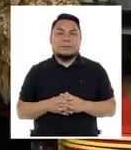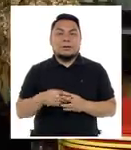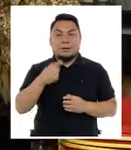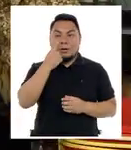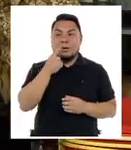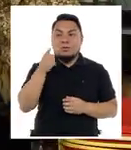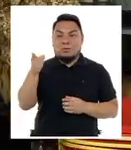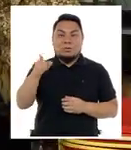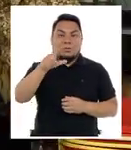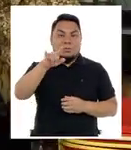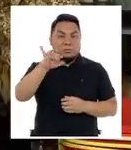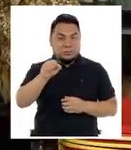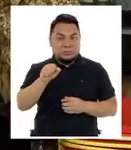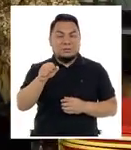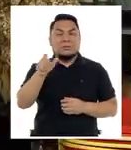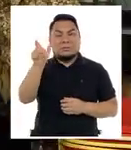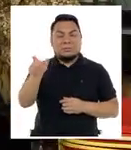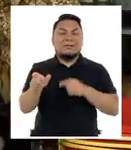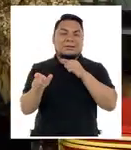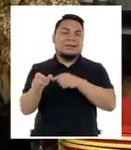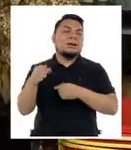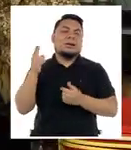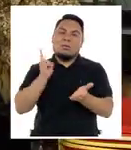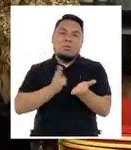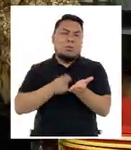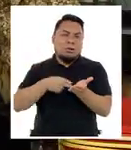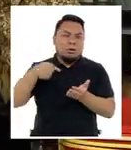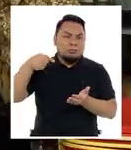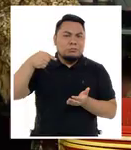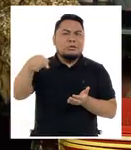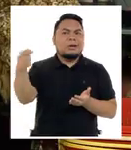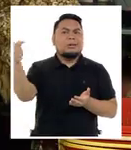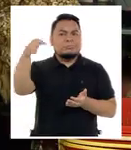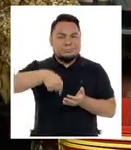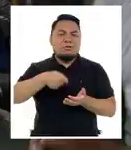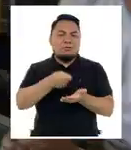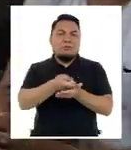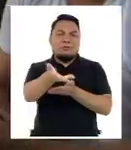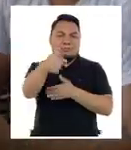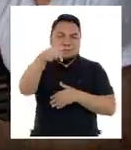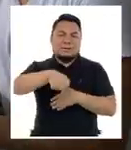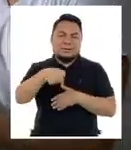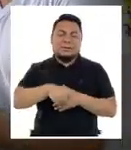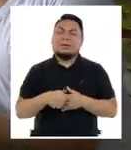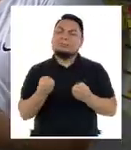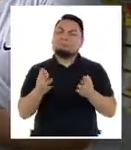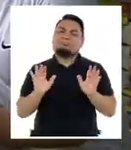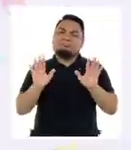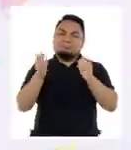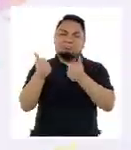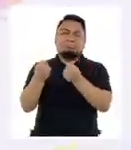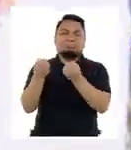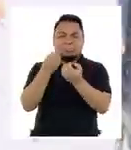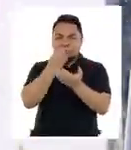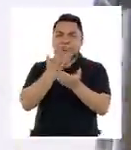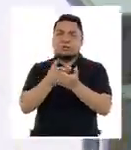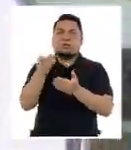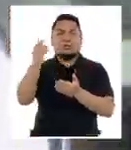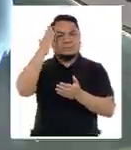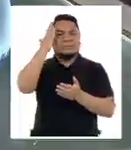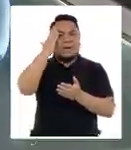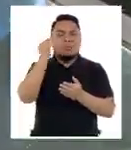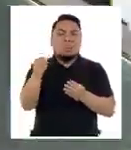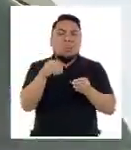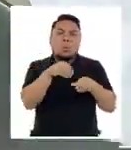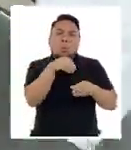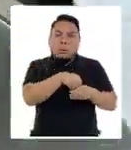El señor Luis, pues, es un cliente constante de la bodega. Es una persona admirable, porque es capaz de